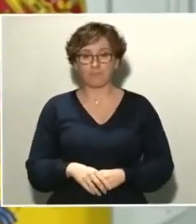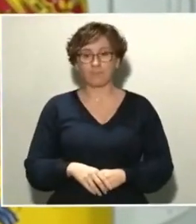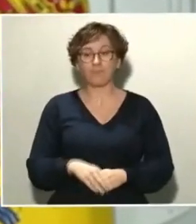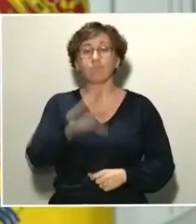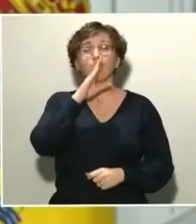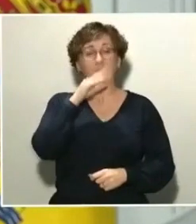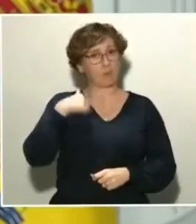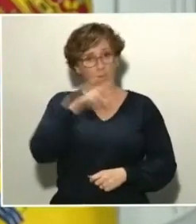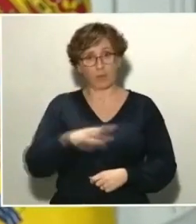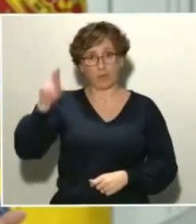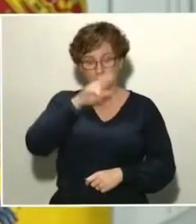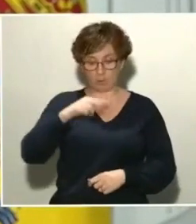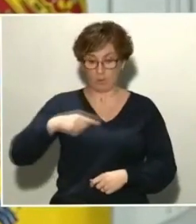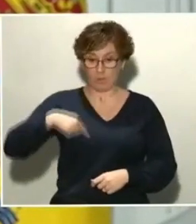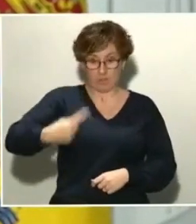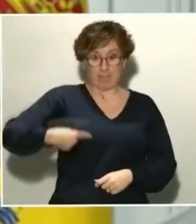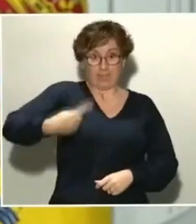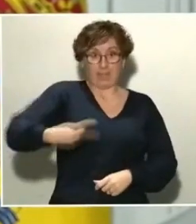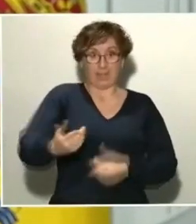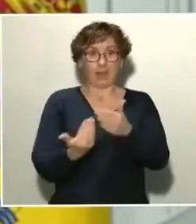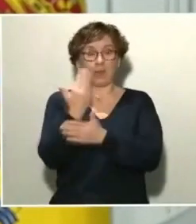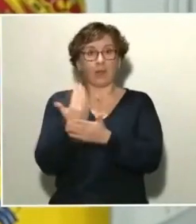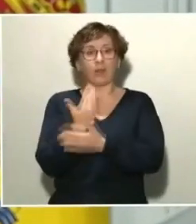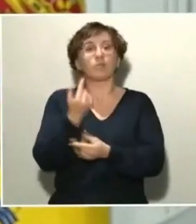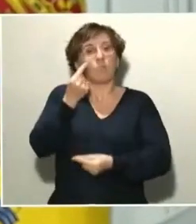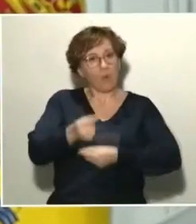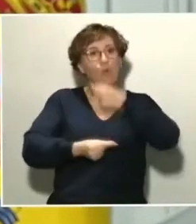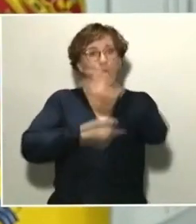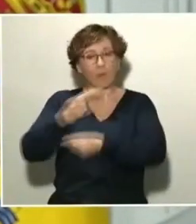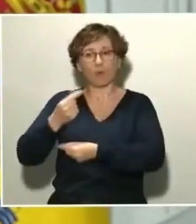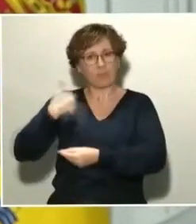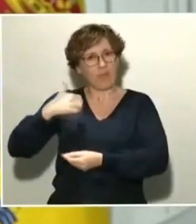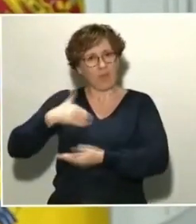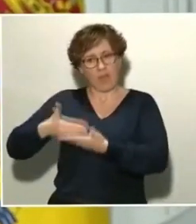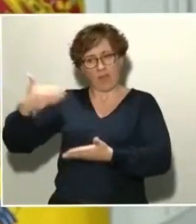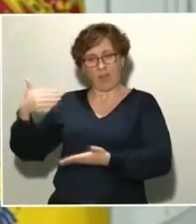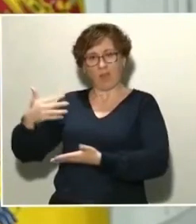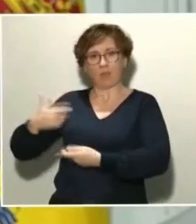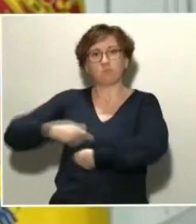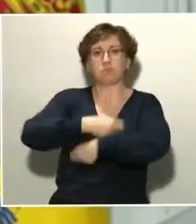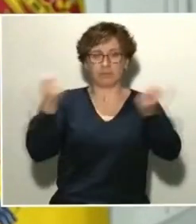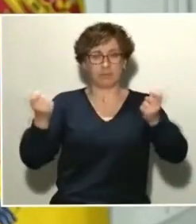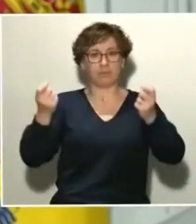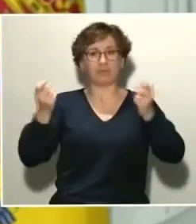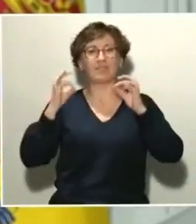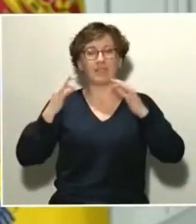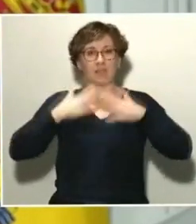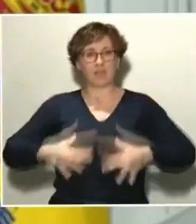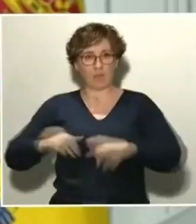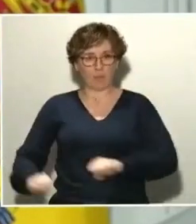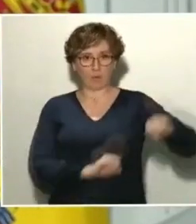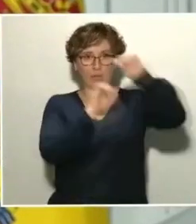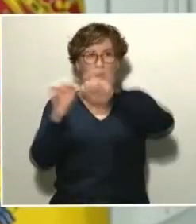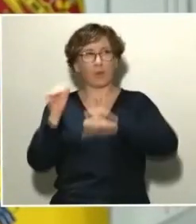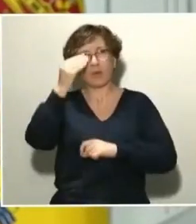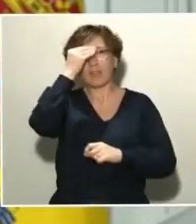podremos ir abasteciendo de estos productos. Ya hemos repartido muchos equipos de protección. Creo que a la fecha de hoy, desde el